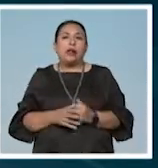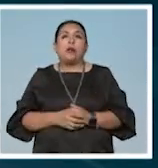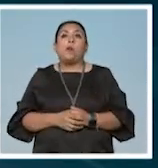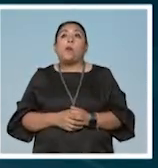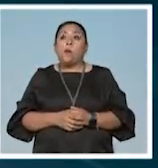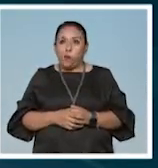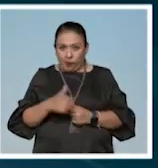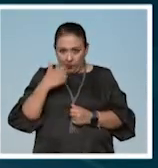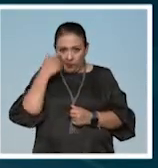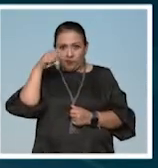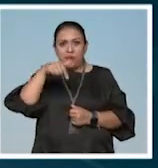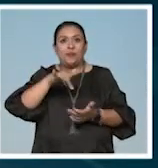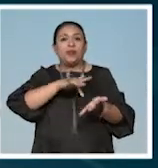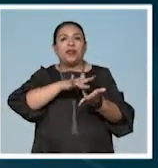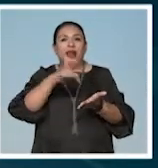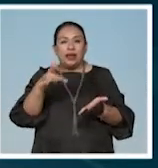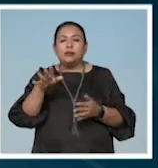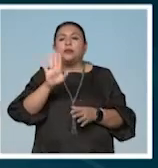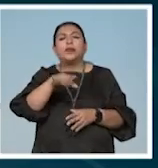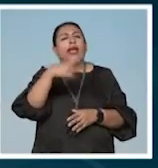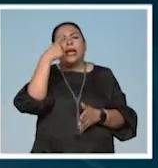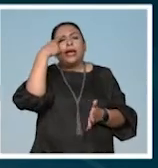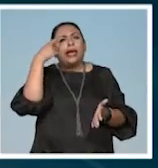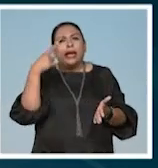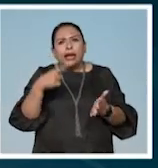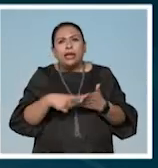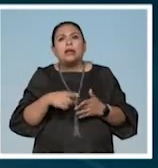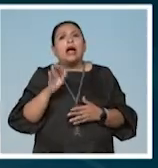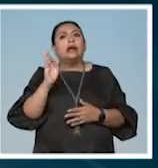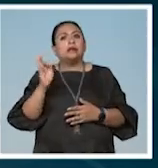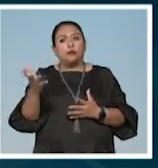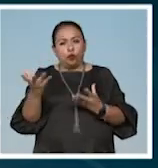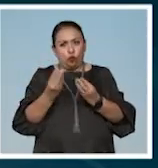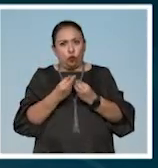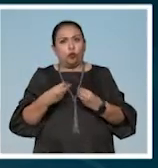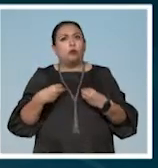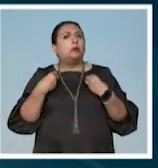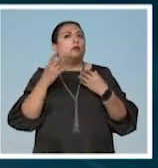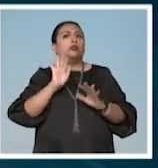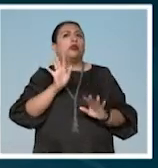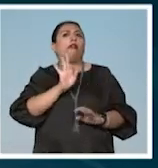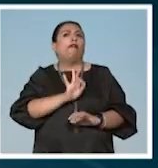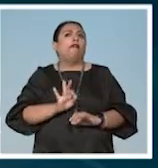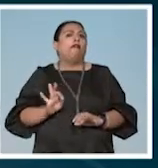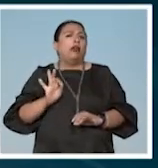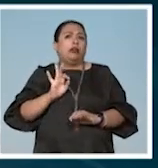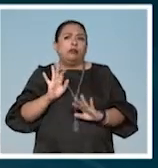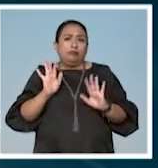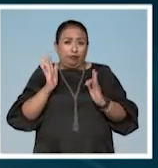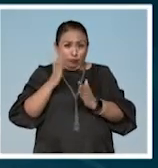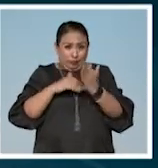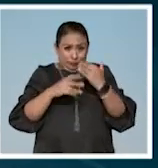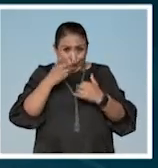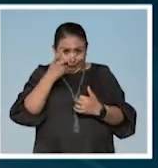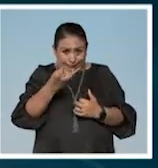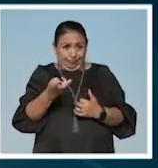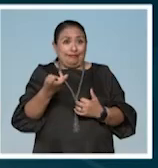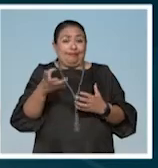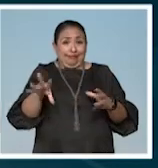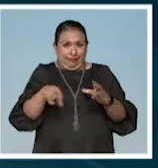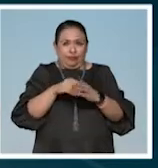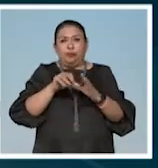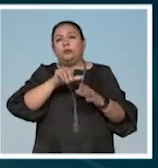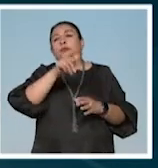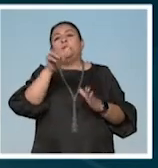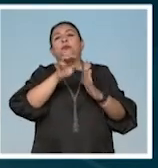Y aquí quiero dar gracias. ¿Qué crees? Y se vino a vivir conmigo y vivió muy feliz. Y todo eso es parte de esto. Otro